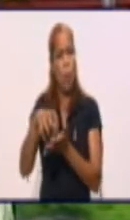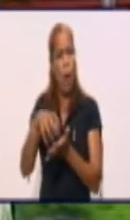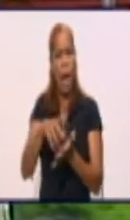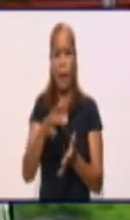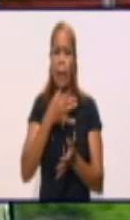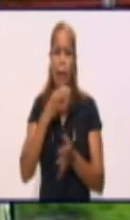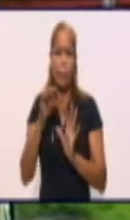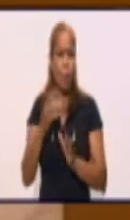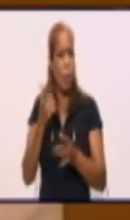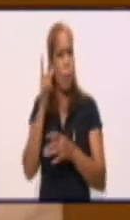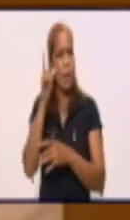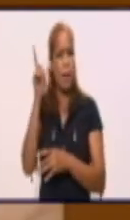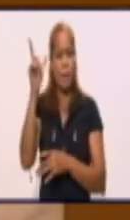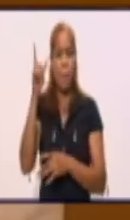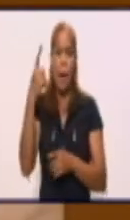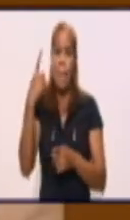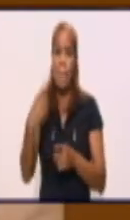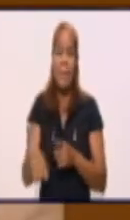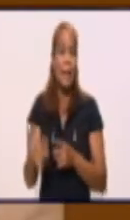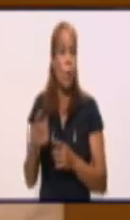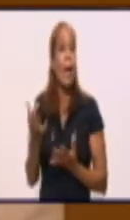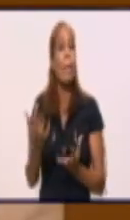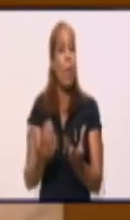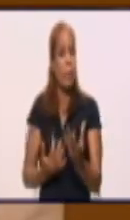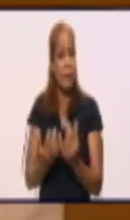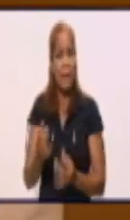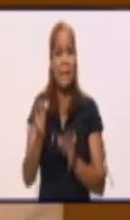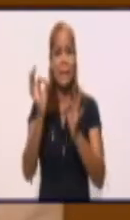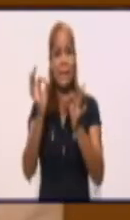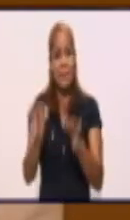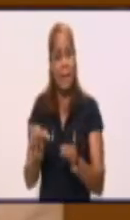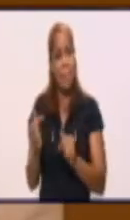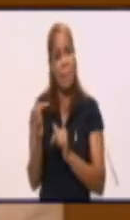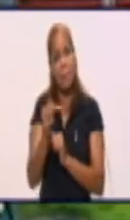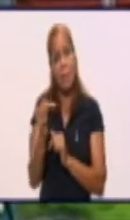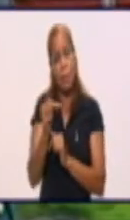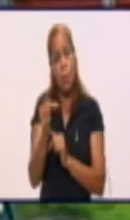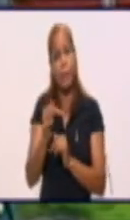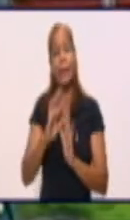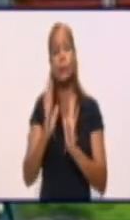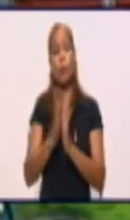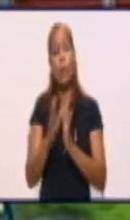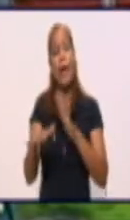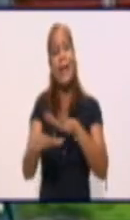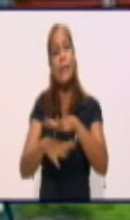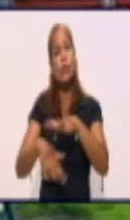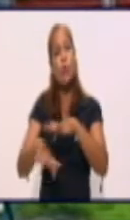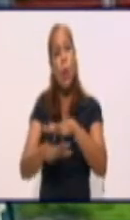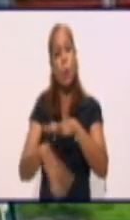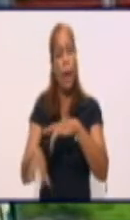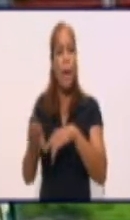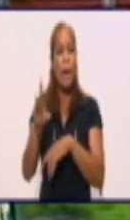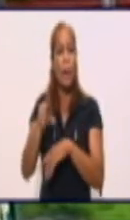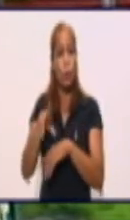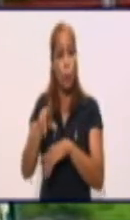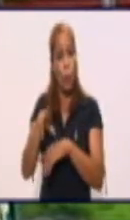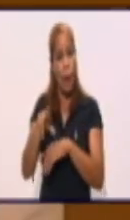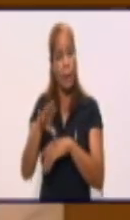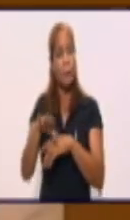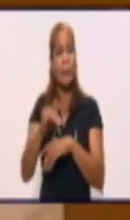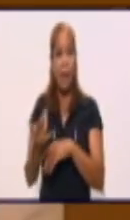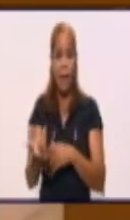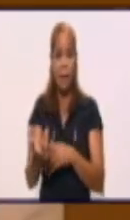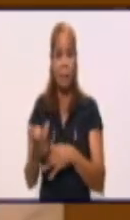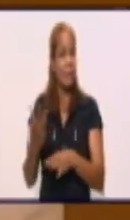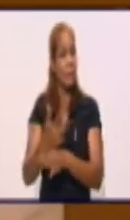compras, pero la movilidad siempre va a ser menor en cualquier zona rural que en la zona citadina, doctora. Así